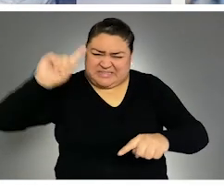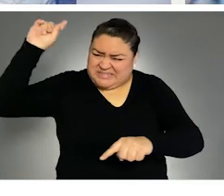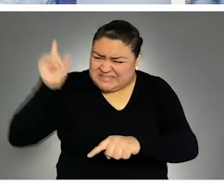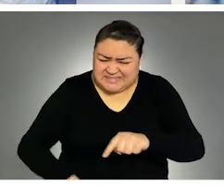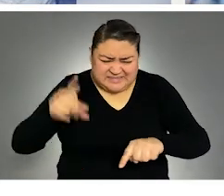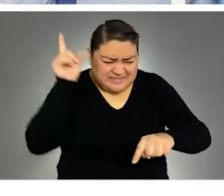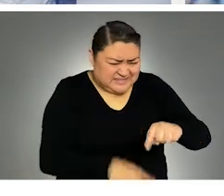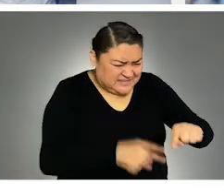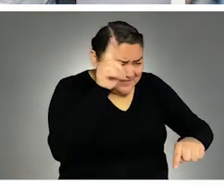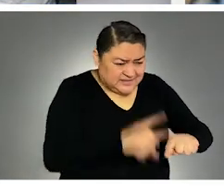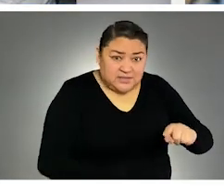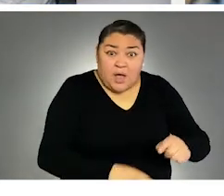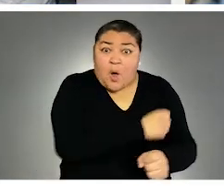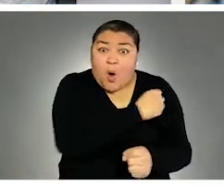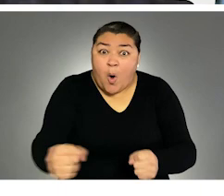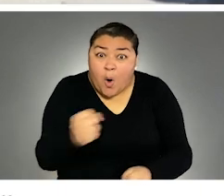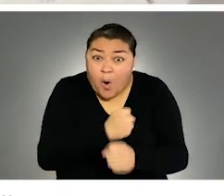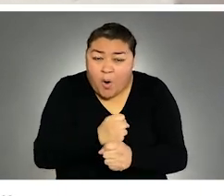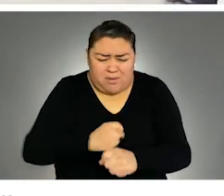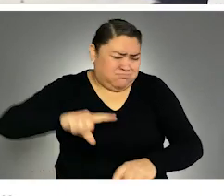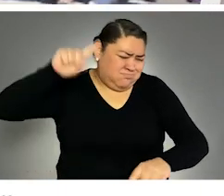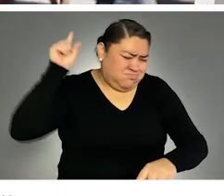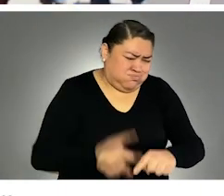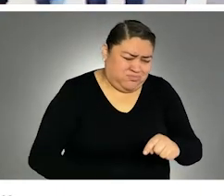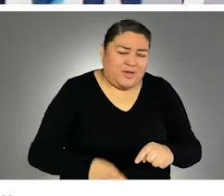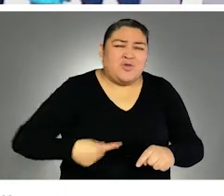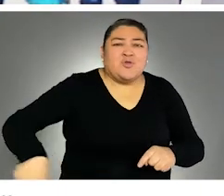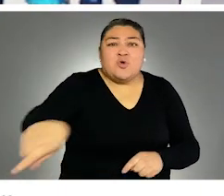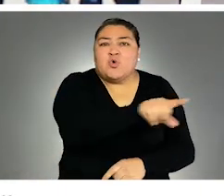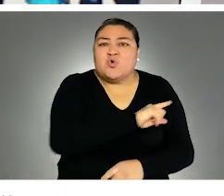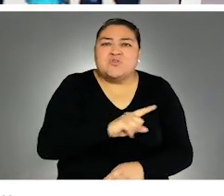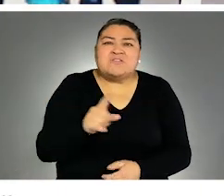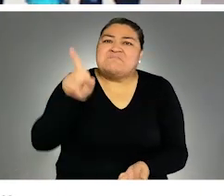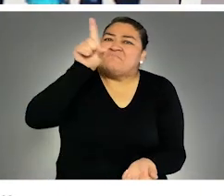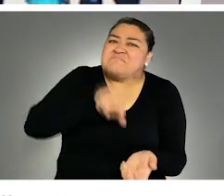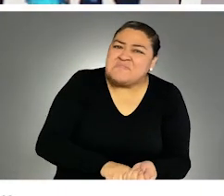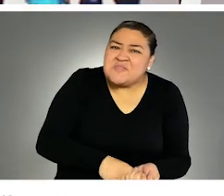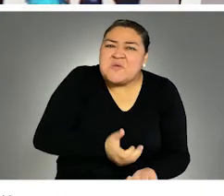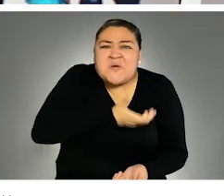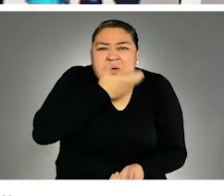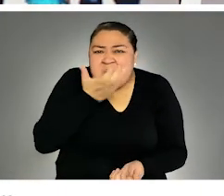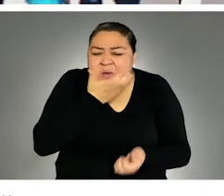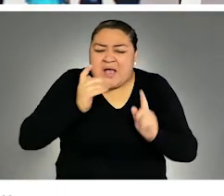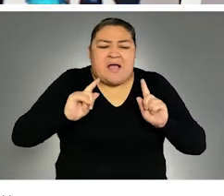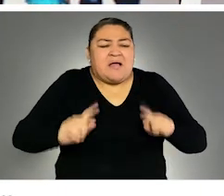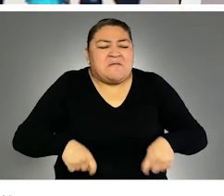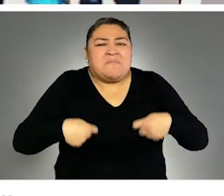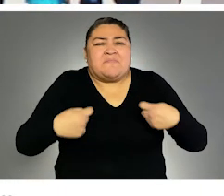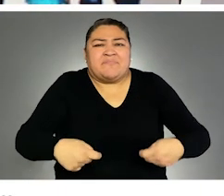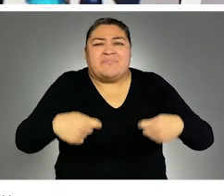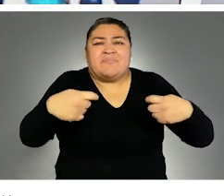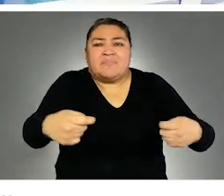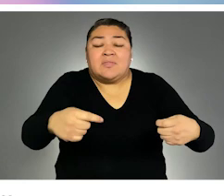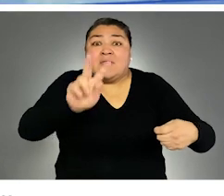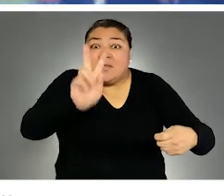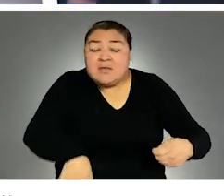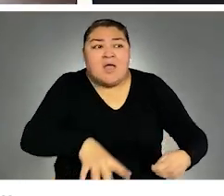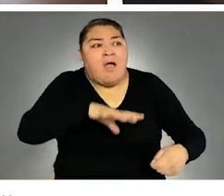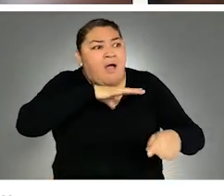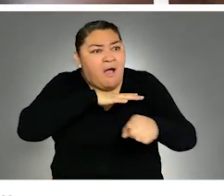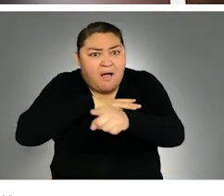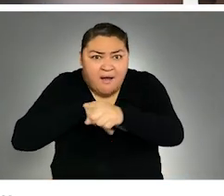todos los tipos de violencia que aún están arraigados en la cultura mexicana y que no dejan de